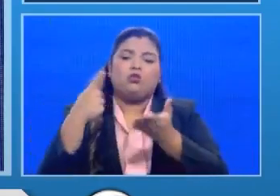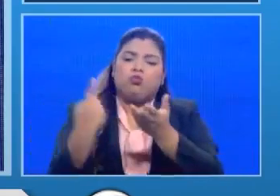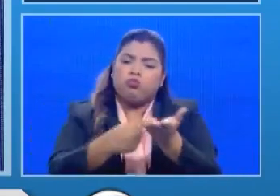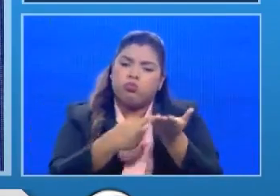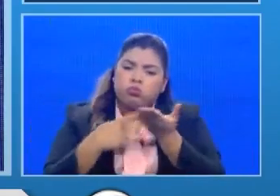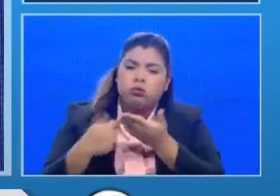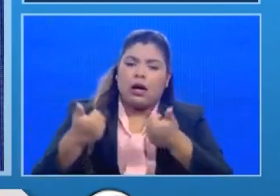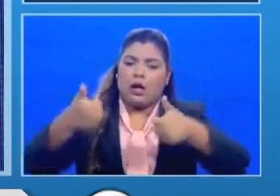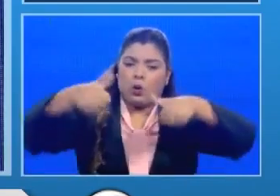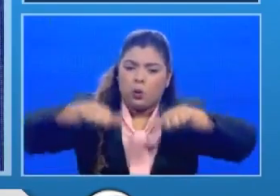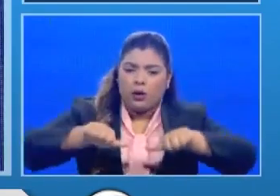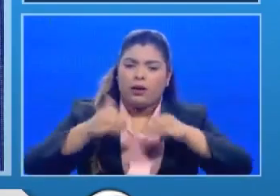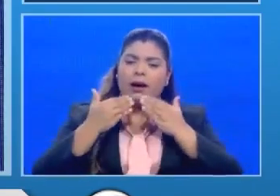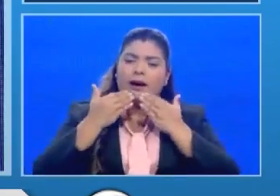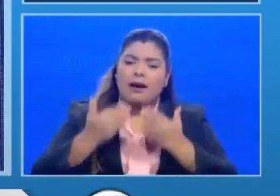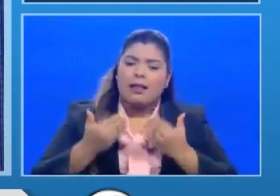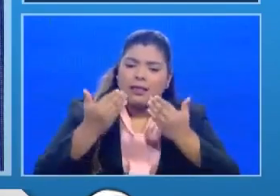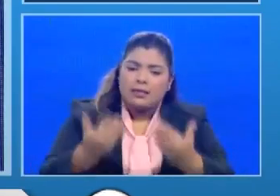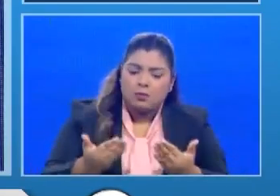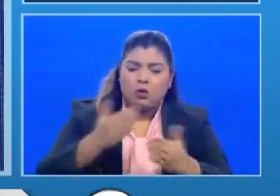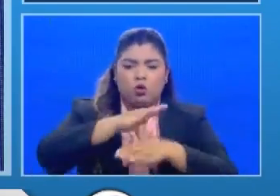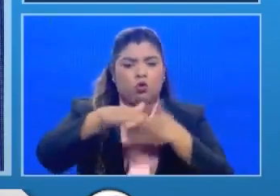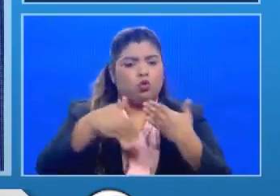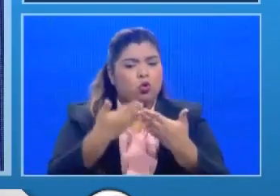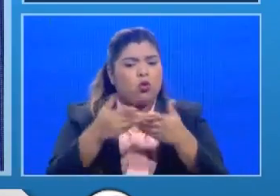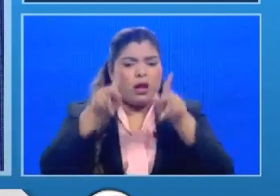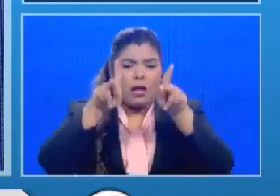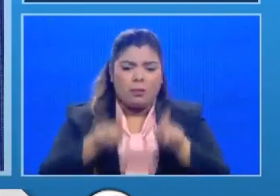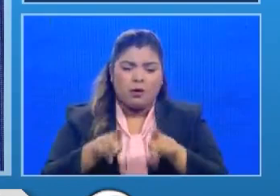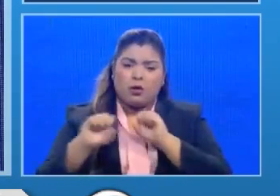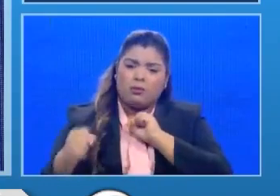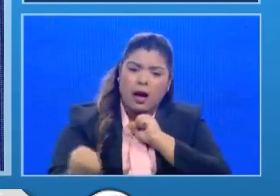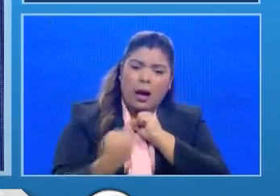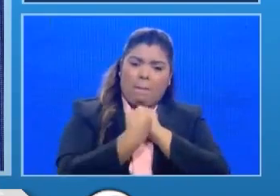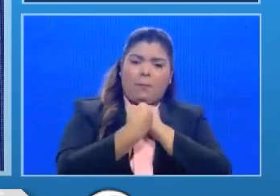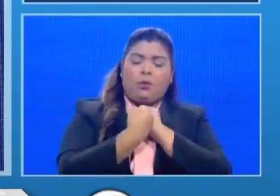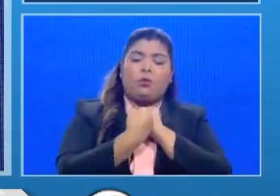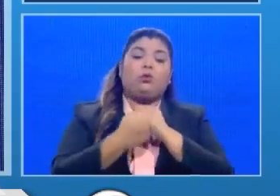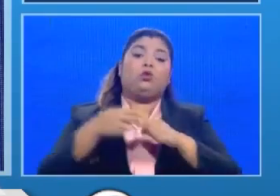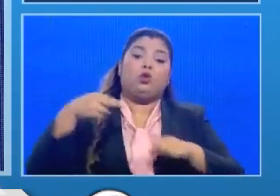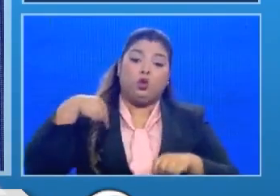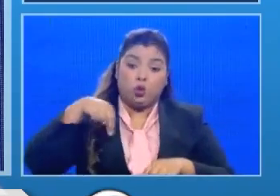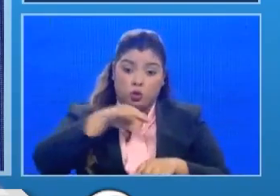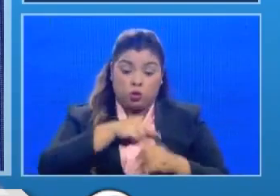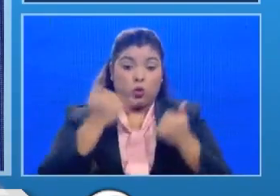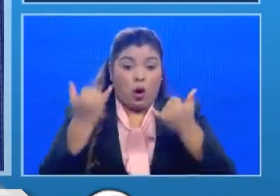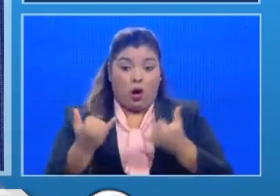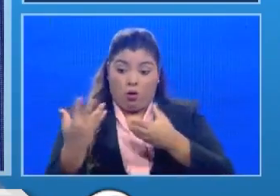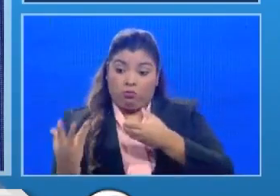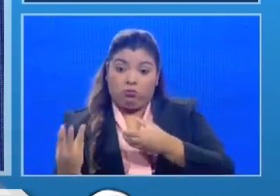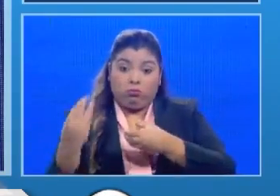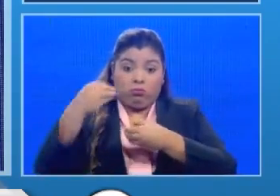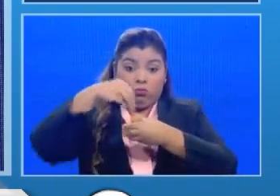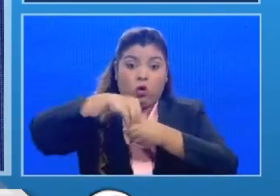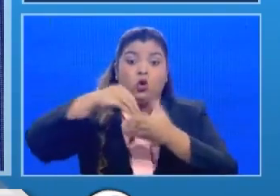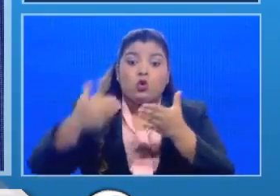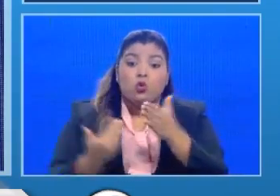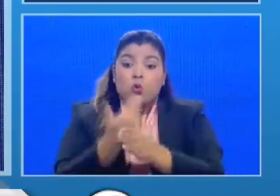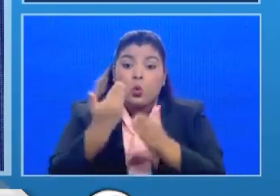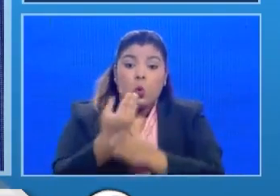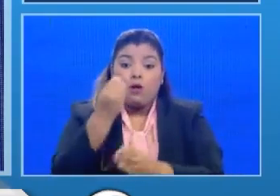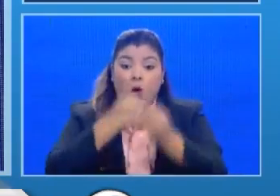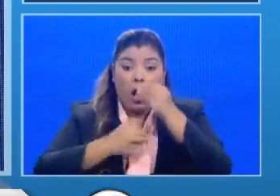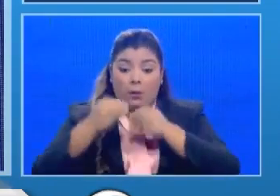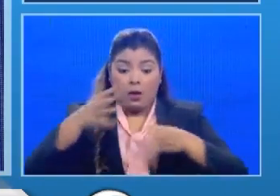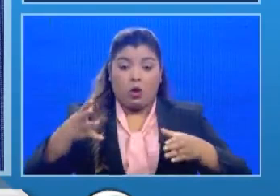agradecimiento por la solidaridad que hemos recibido hemos podido incorporar nuevos productos